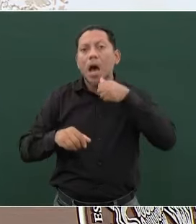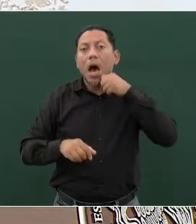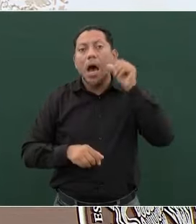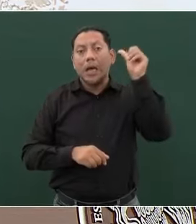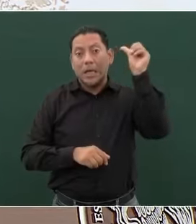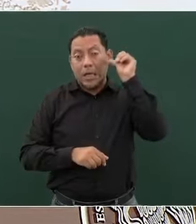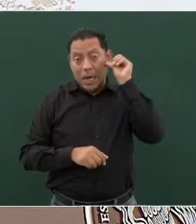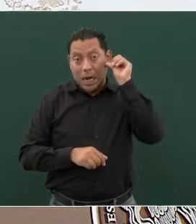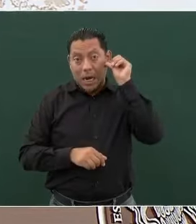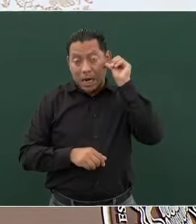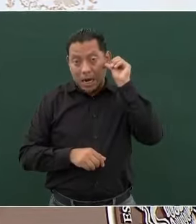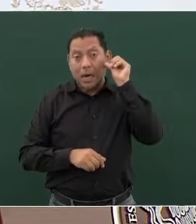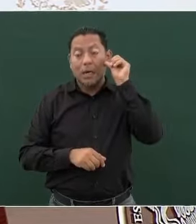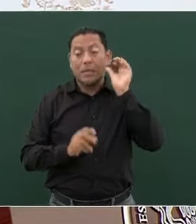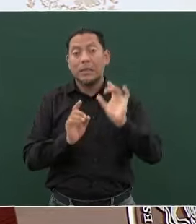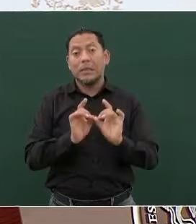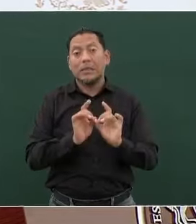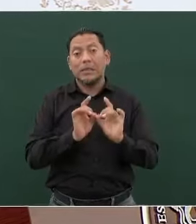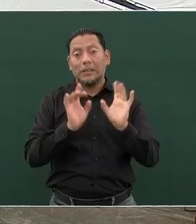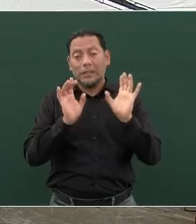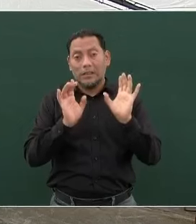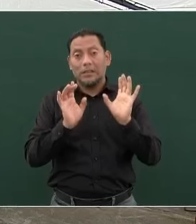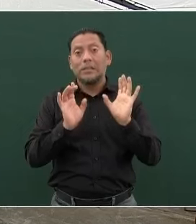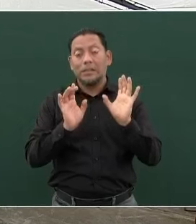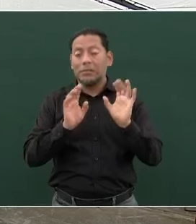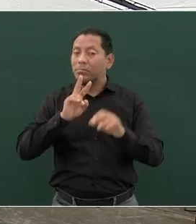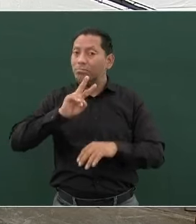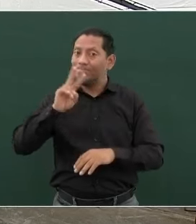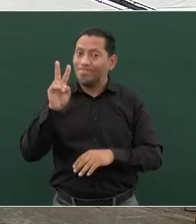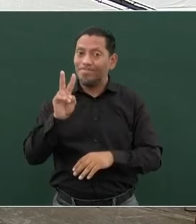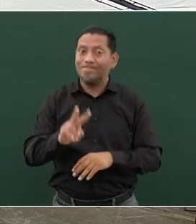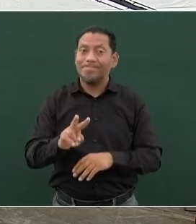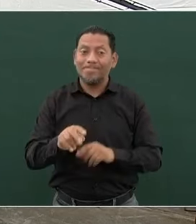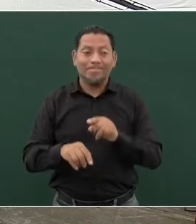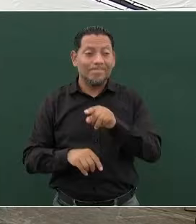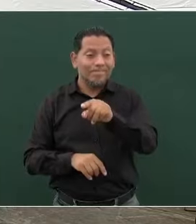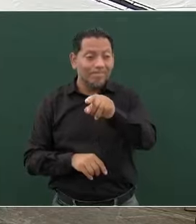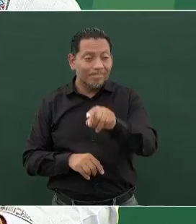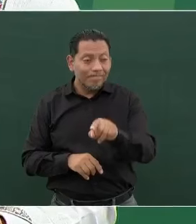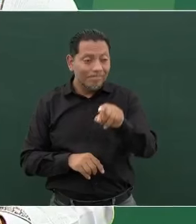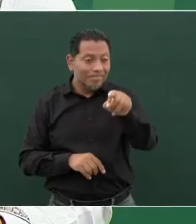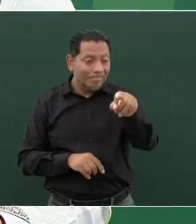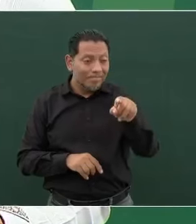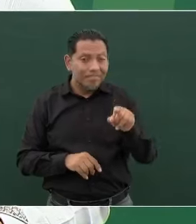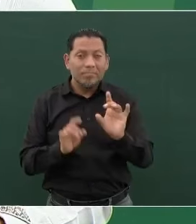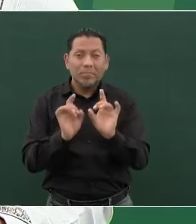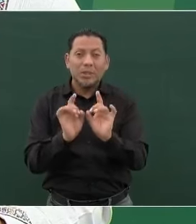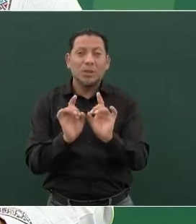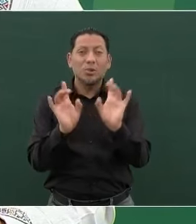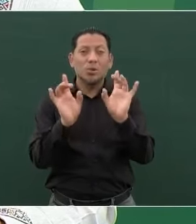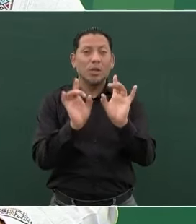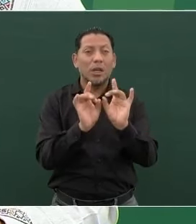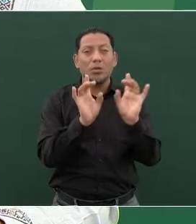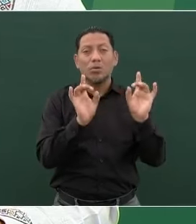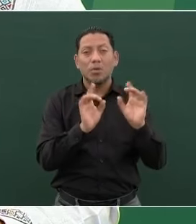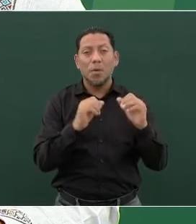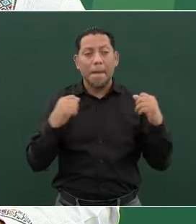han habido enfrentamientos